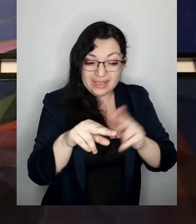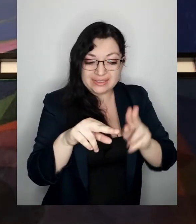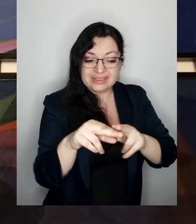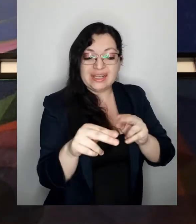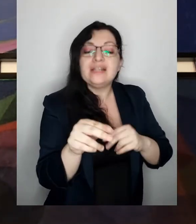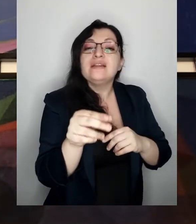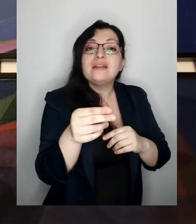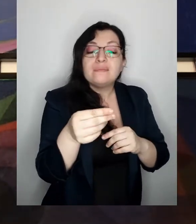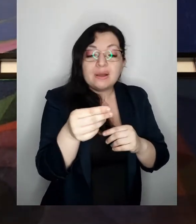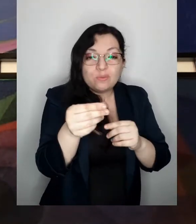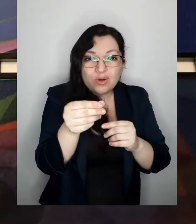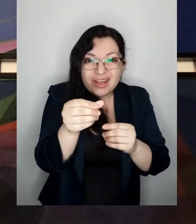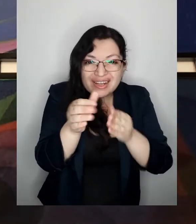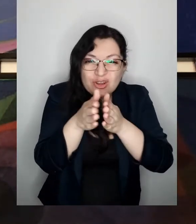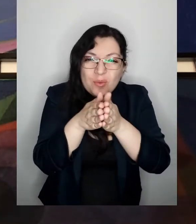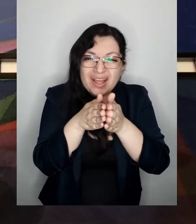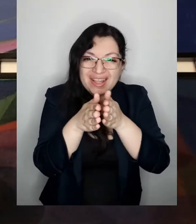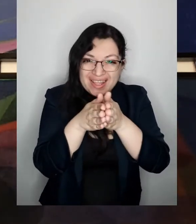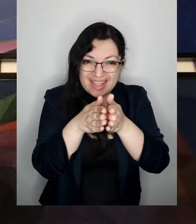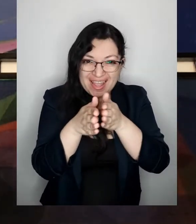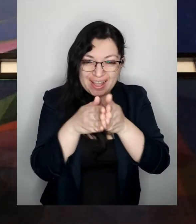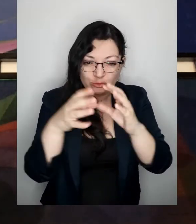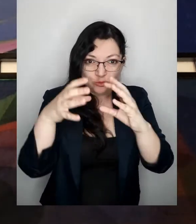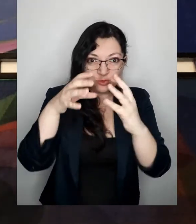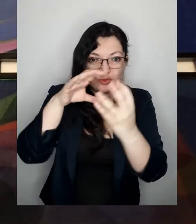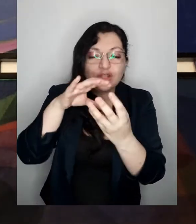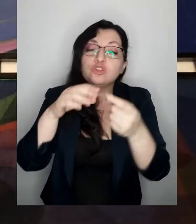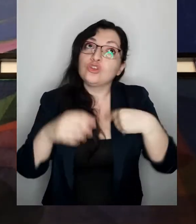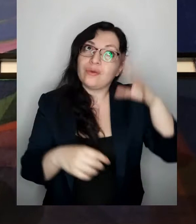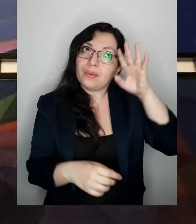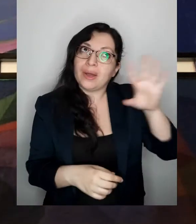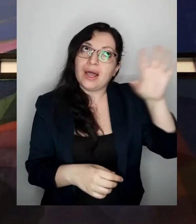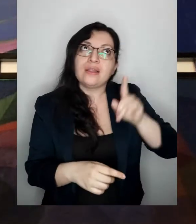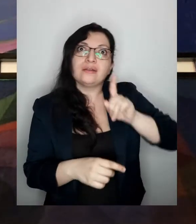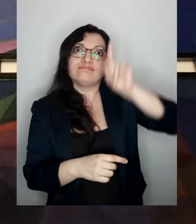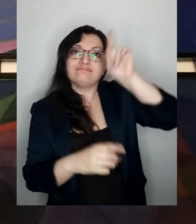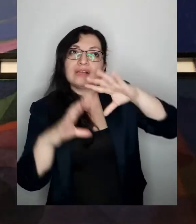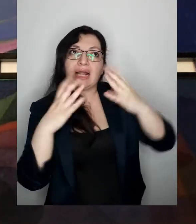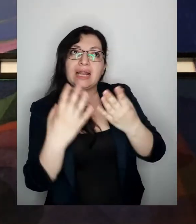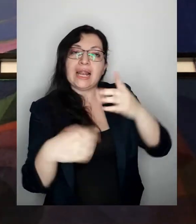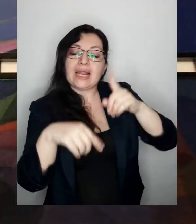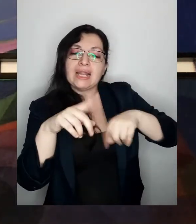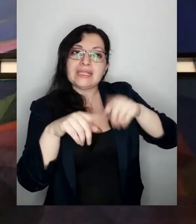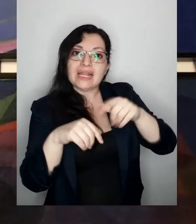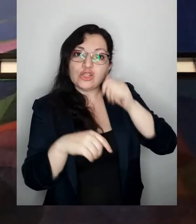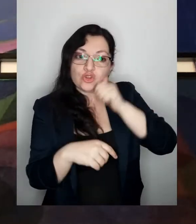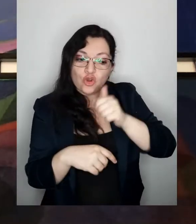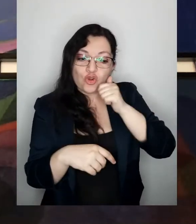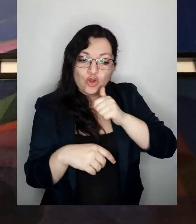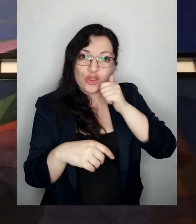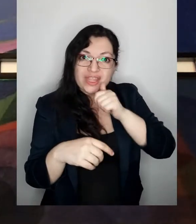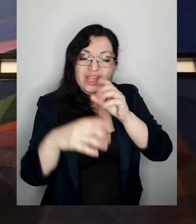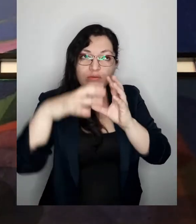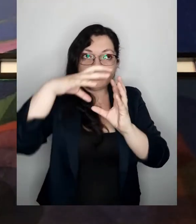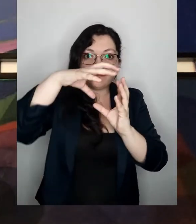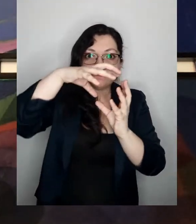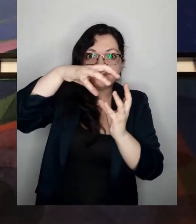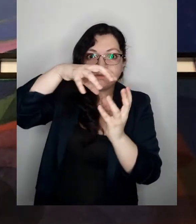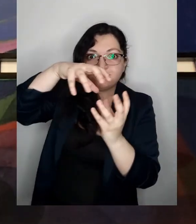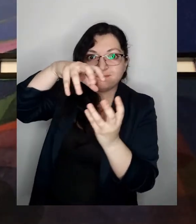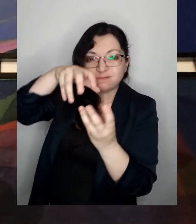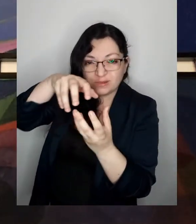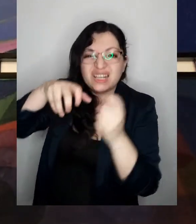naranja y nos vamos a imaginar entonces a la tierra dando vuelta en el espacio cada día cada día es una vuelta completa